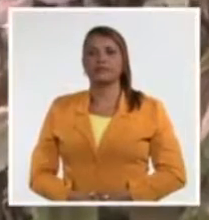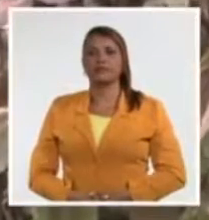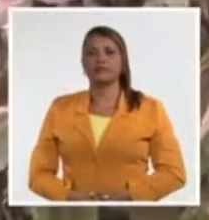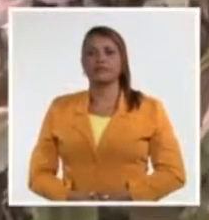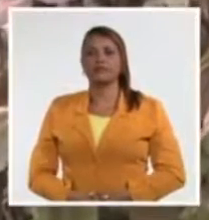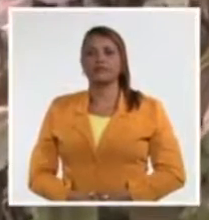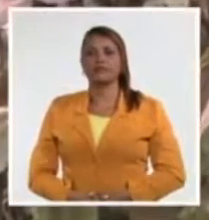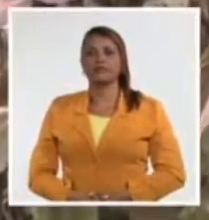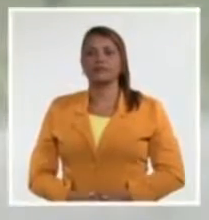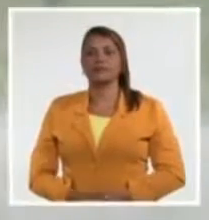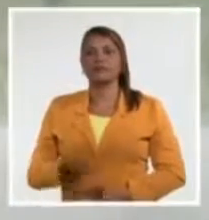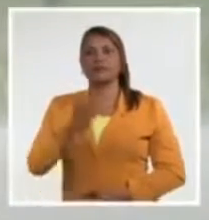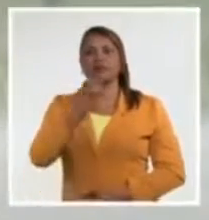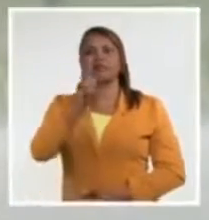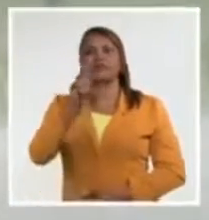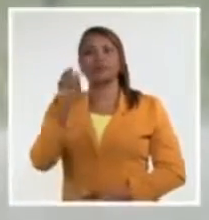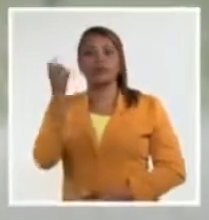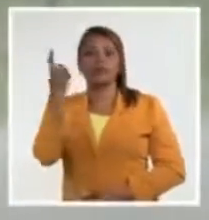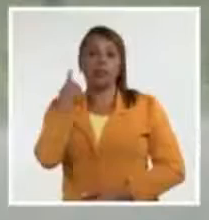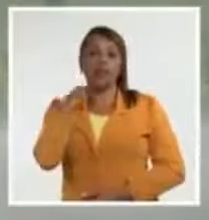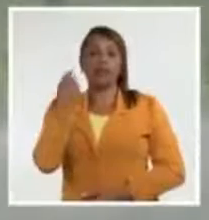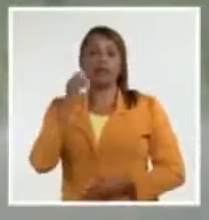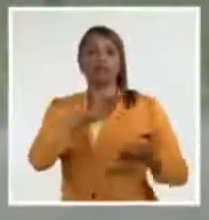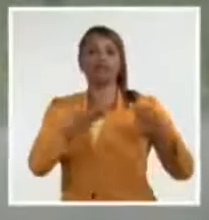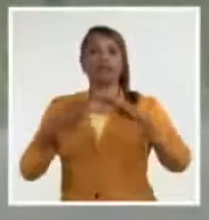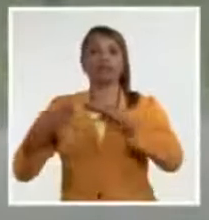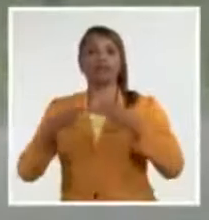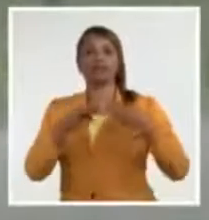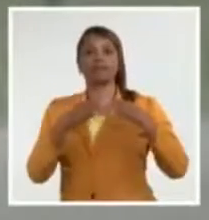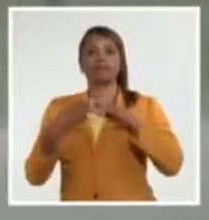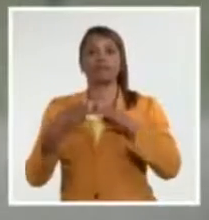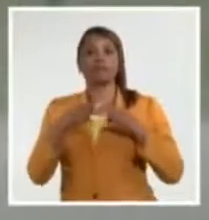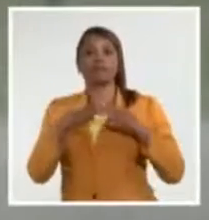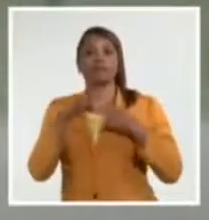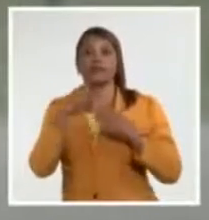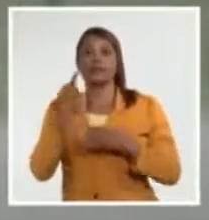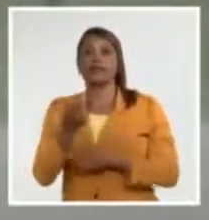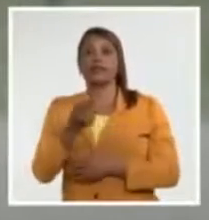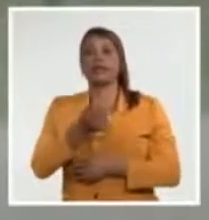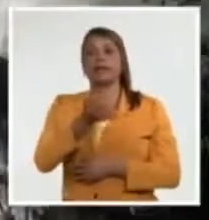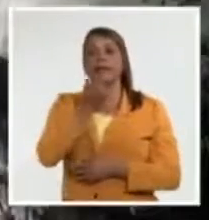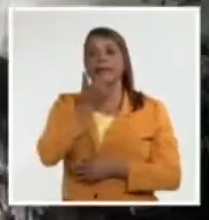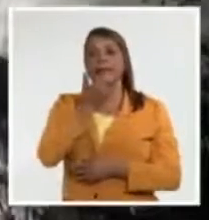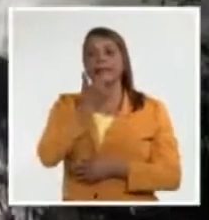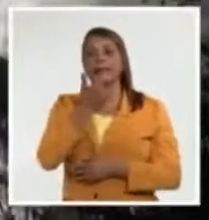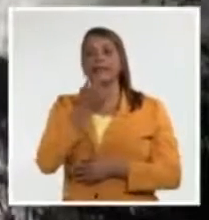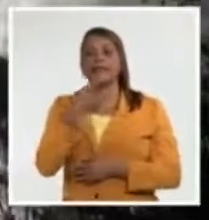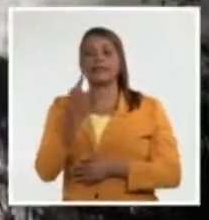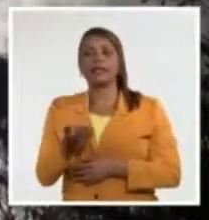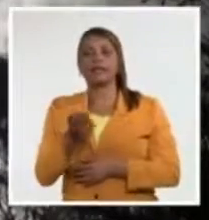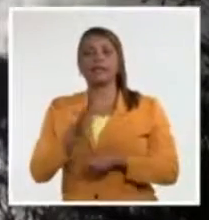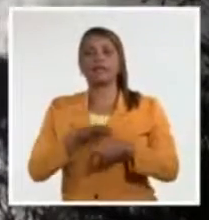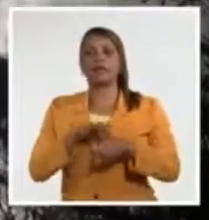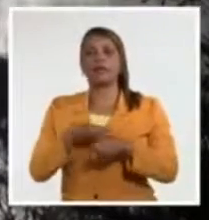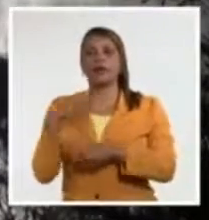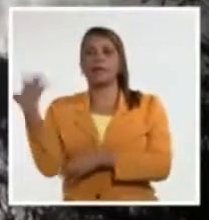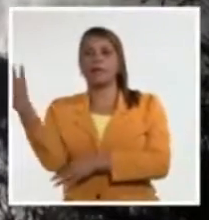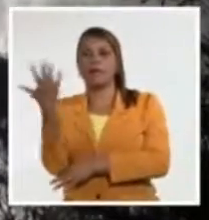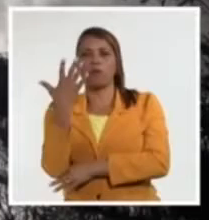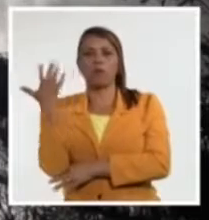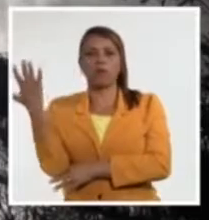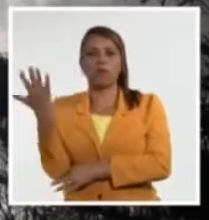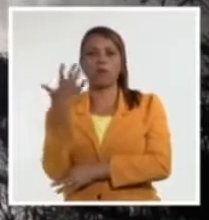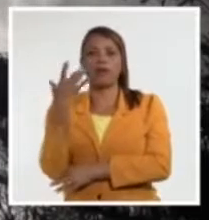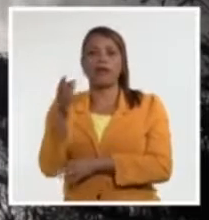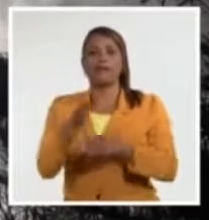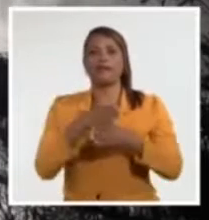Durante más de 30 años el debate sobre la compensación económica por pérdidas y daños ocasionados por el cambio climático en